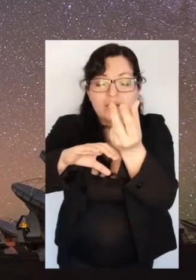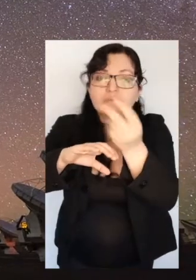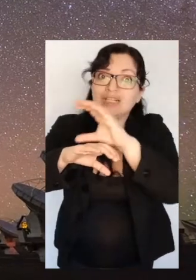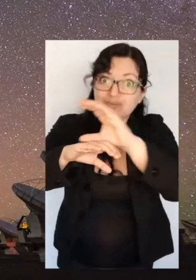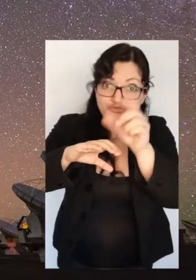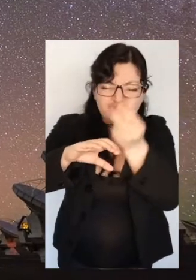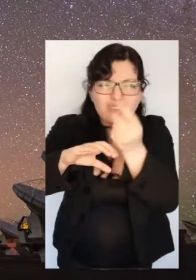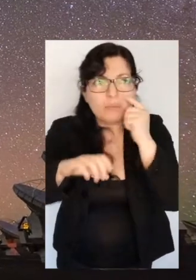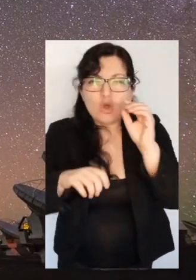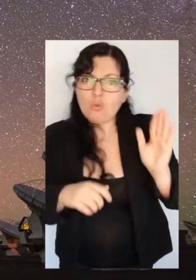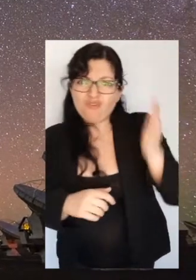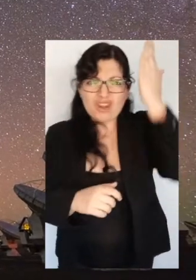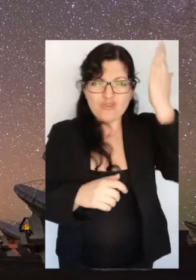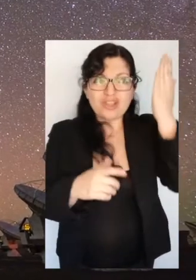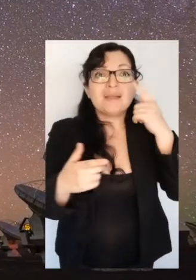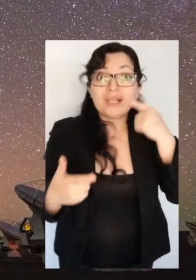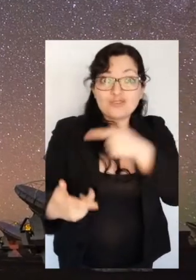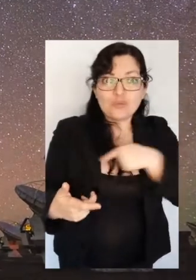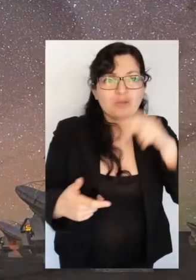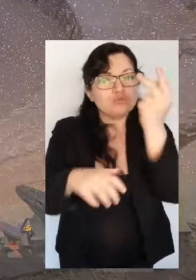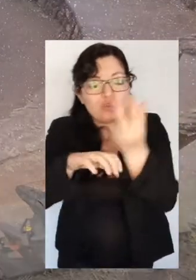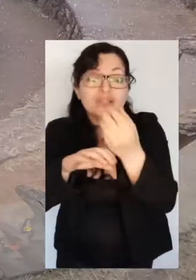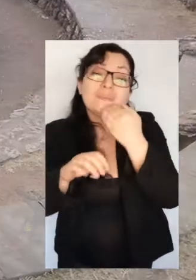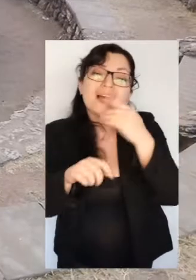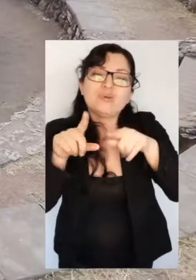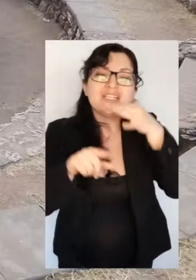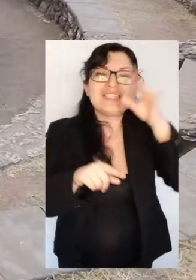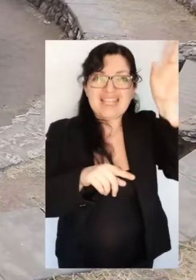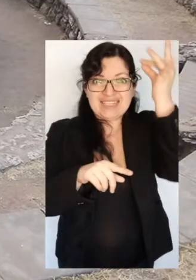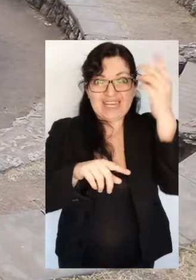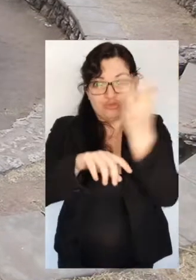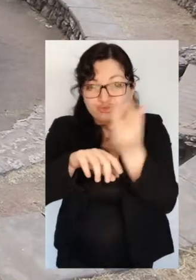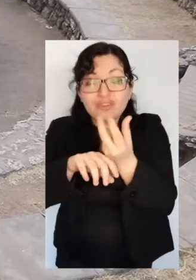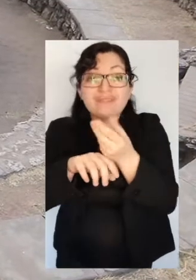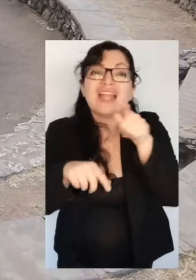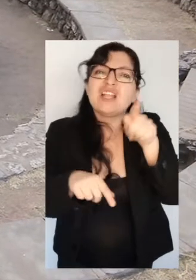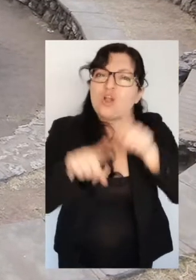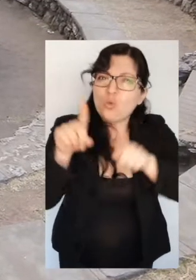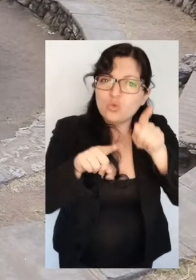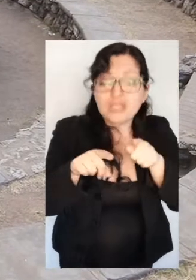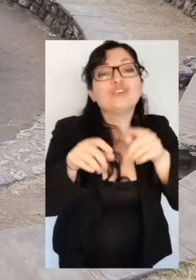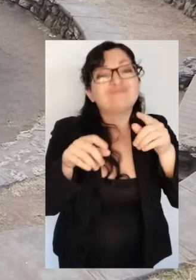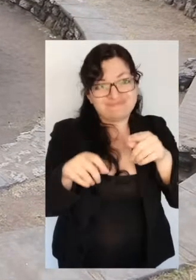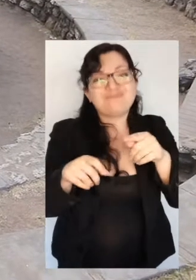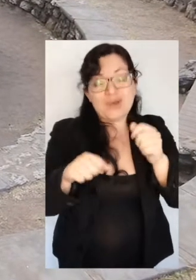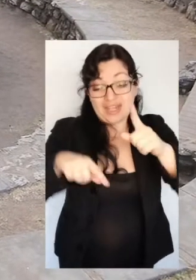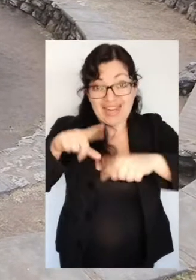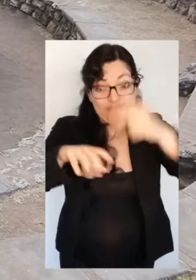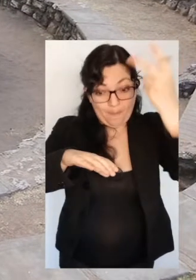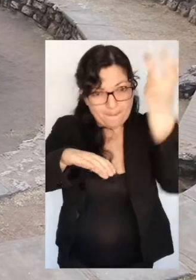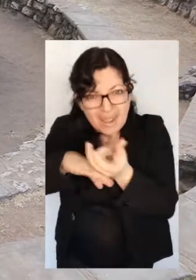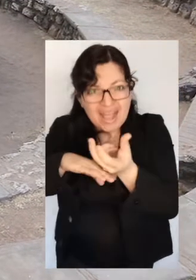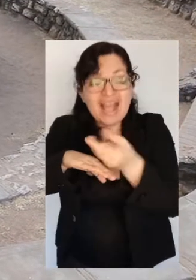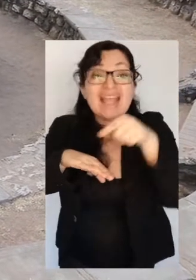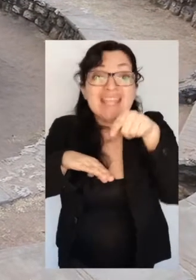conocemos como meteoro o estrella fugaz. Algunos de estos objetos logran llegar al suelo. Y